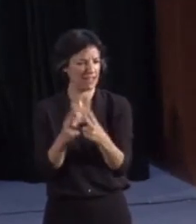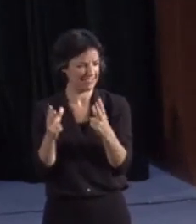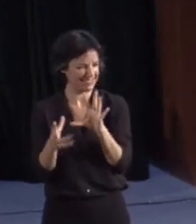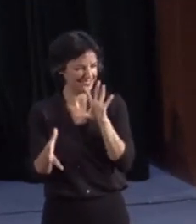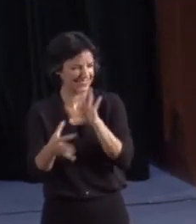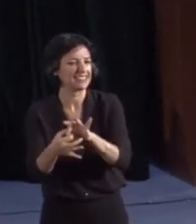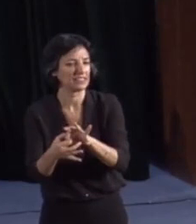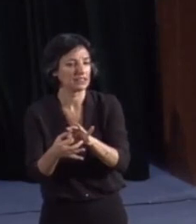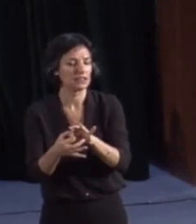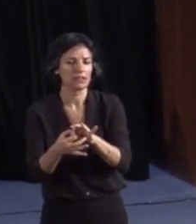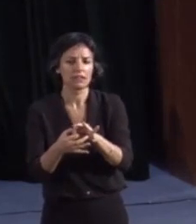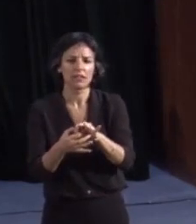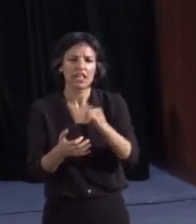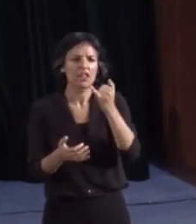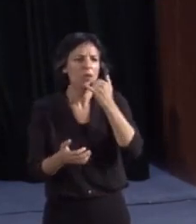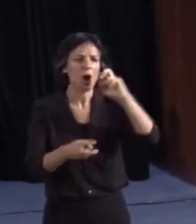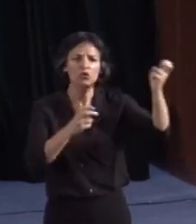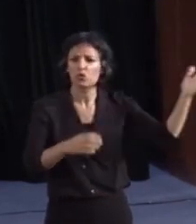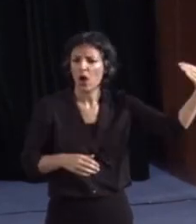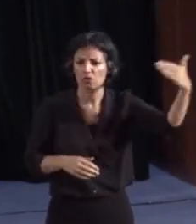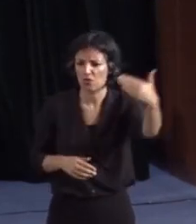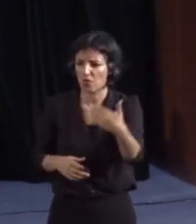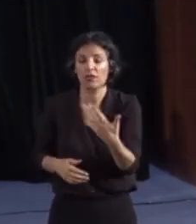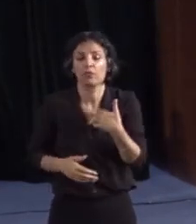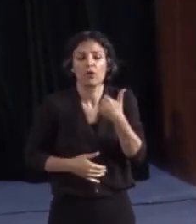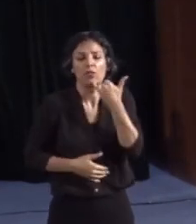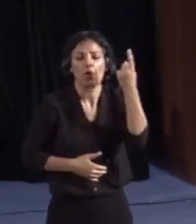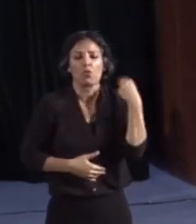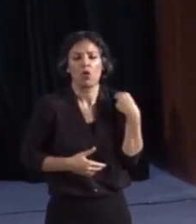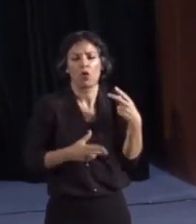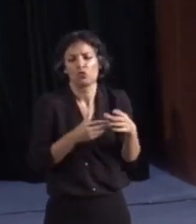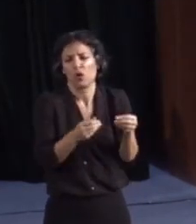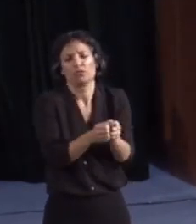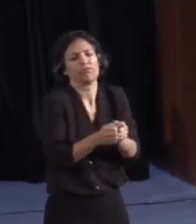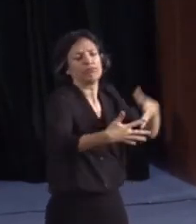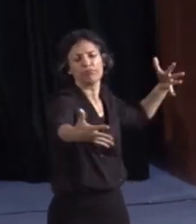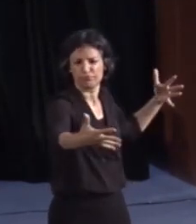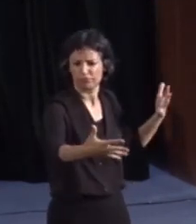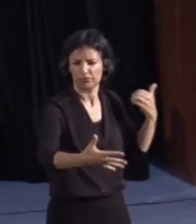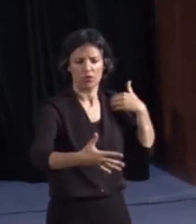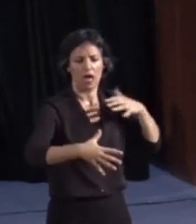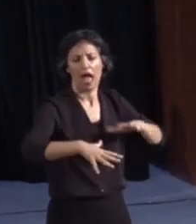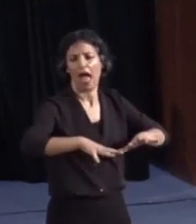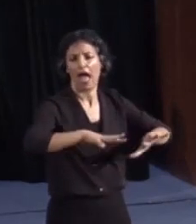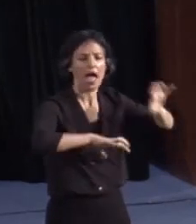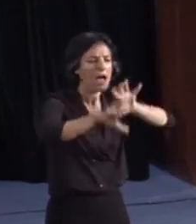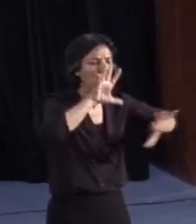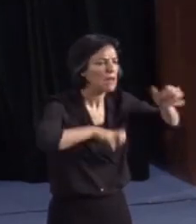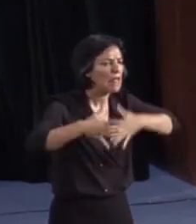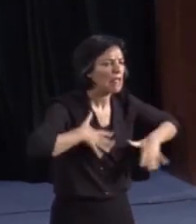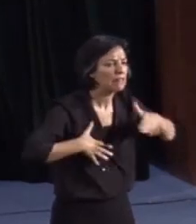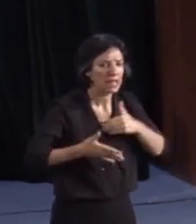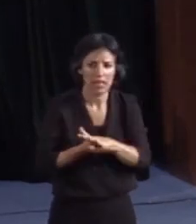a cualquier idioma en el que hay muchos usuarios y muchas personas que pueden haberlo aprendido por impregnación